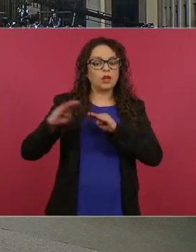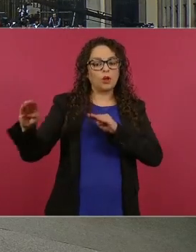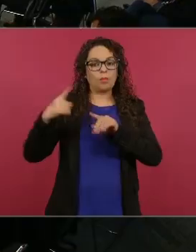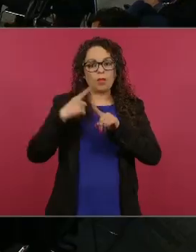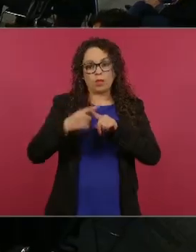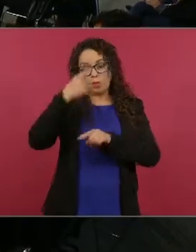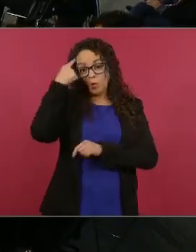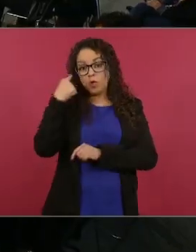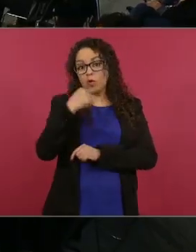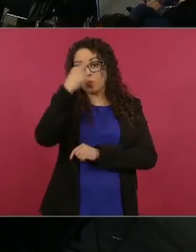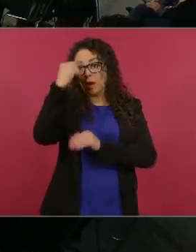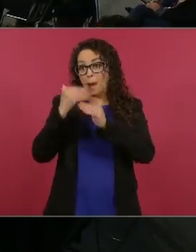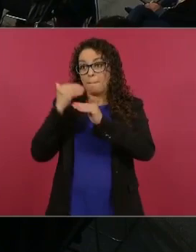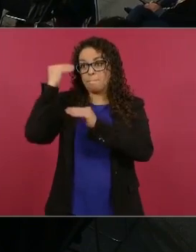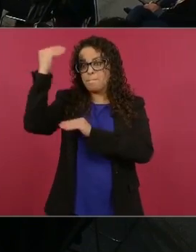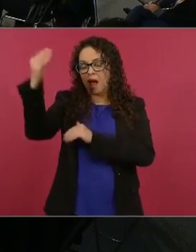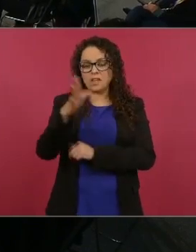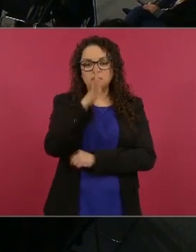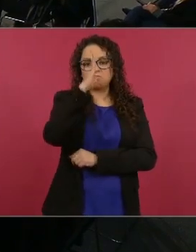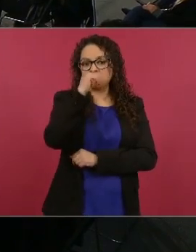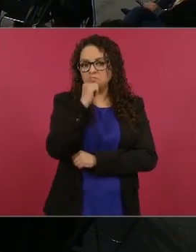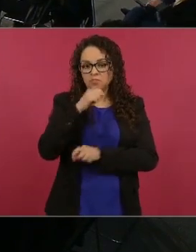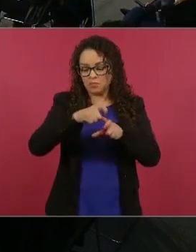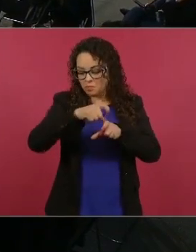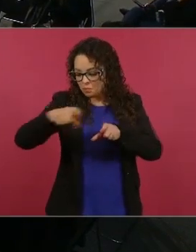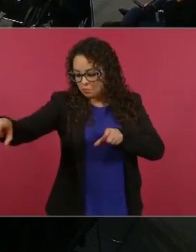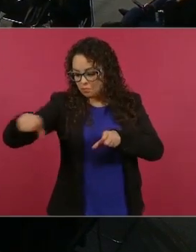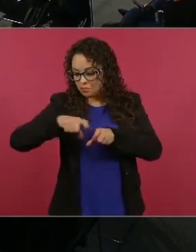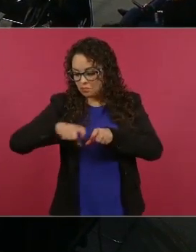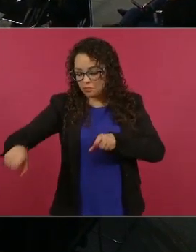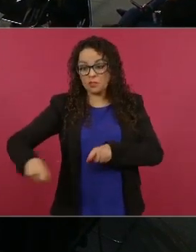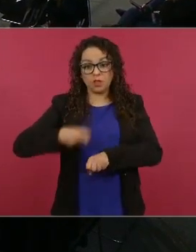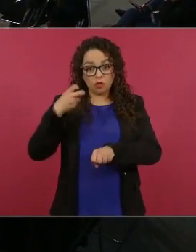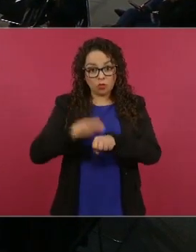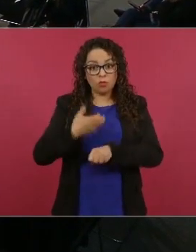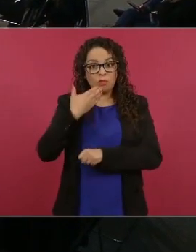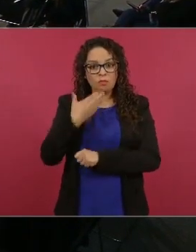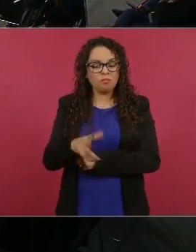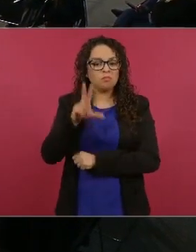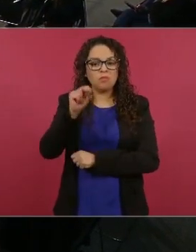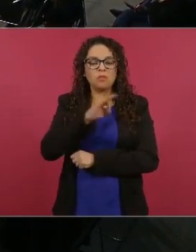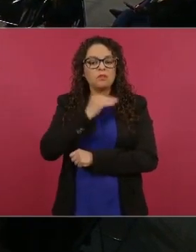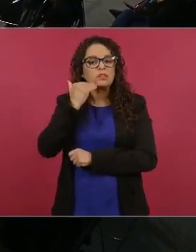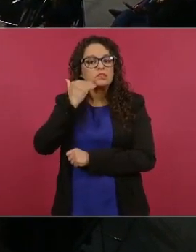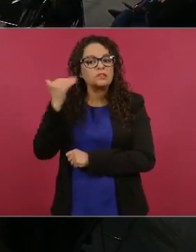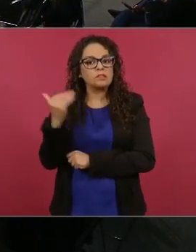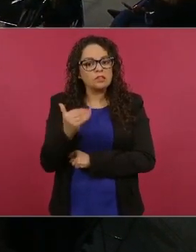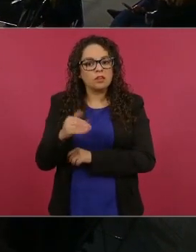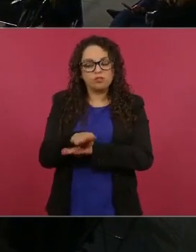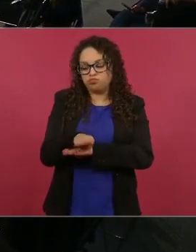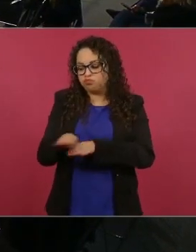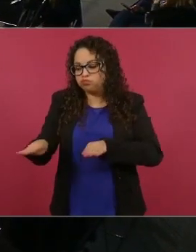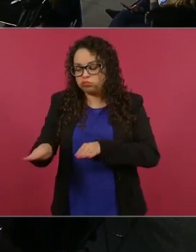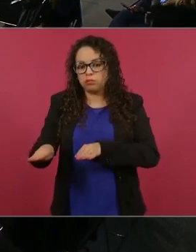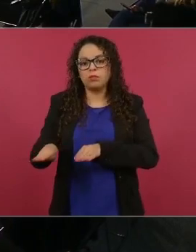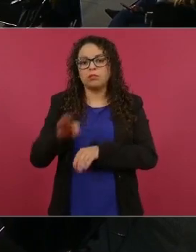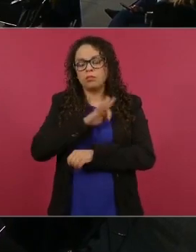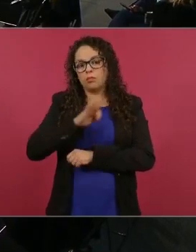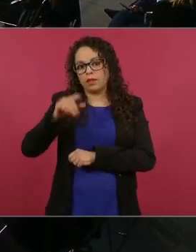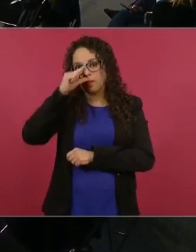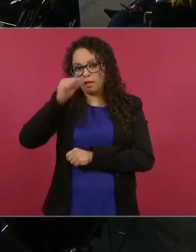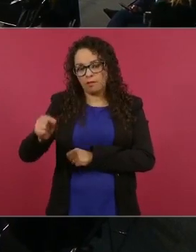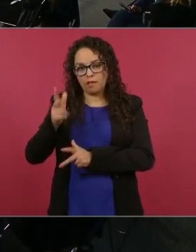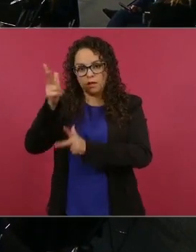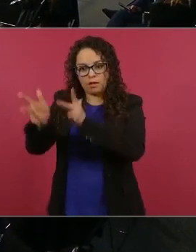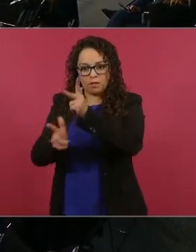calidad del balasto provocará descarrilamientos y pérdidas humanas opositores culparán a López Obrador quien correrá la misma suerte